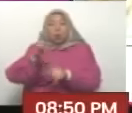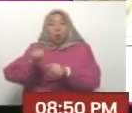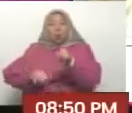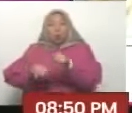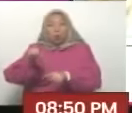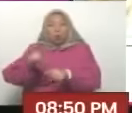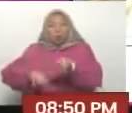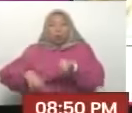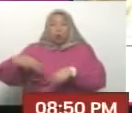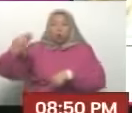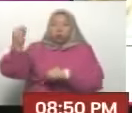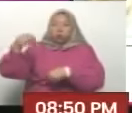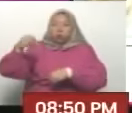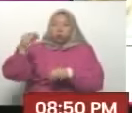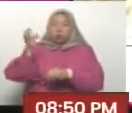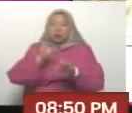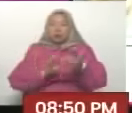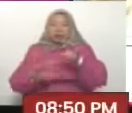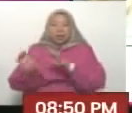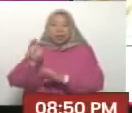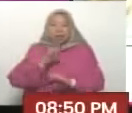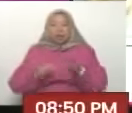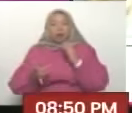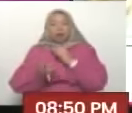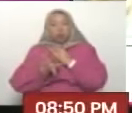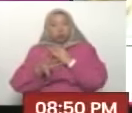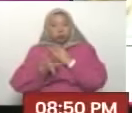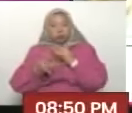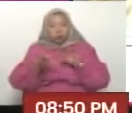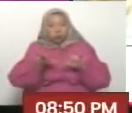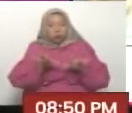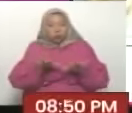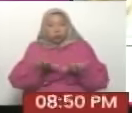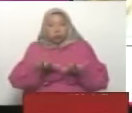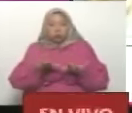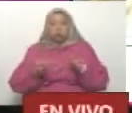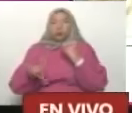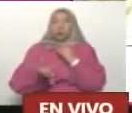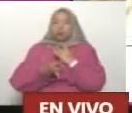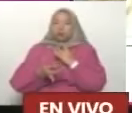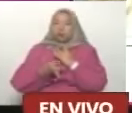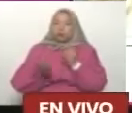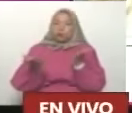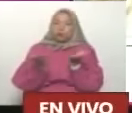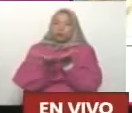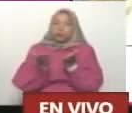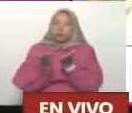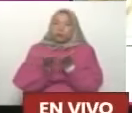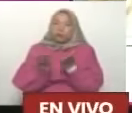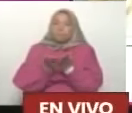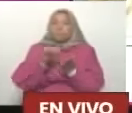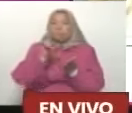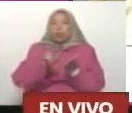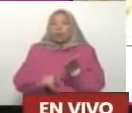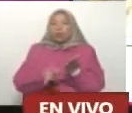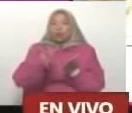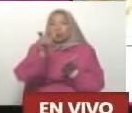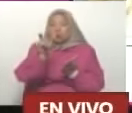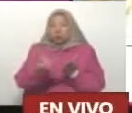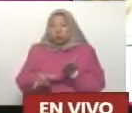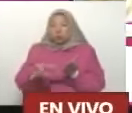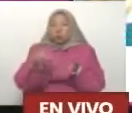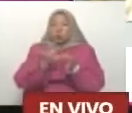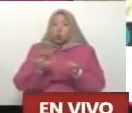robótica, computadoras para el desarrollo además del tema tecnológico, en la unidad educativa. En el lugar, presidente, para